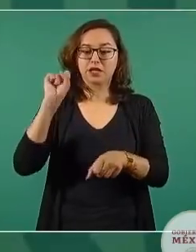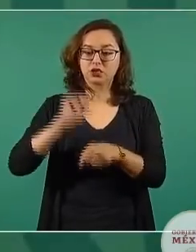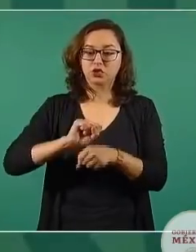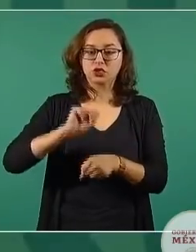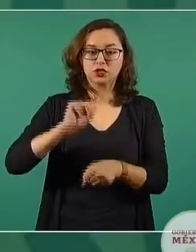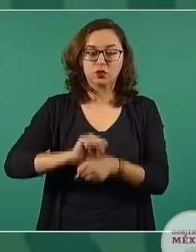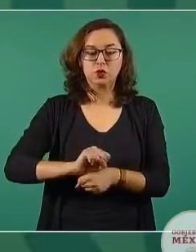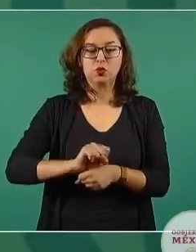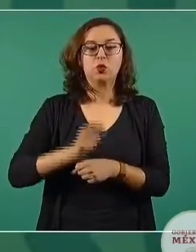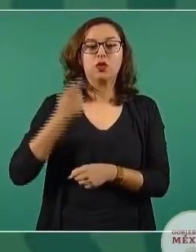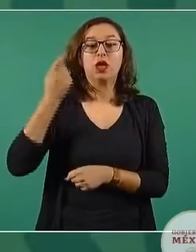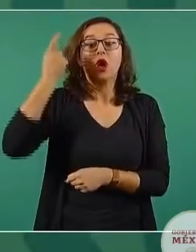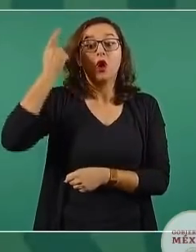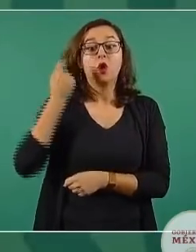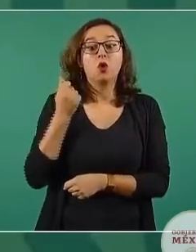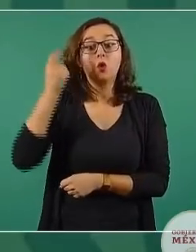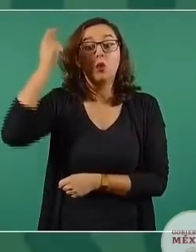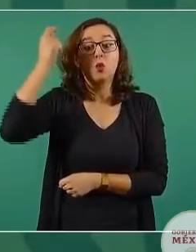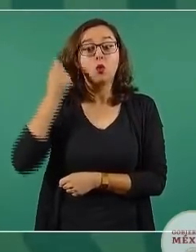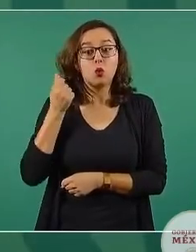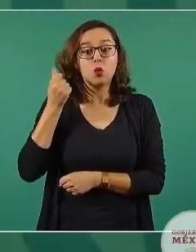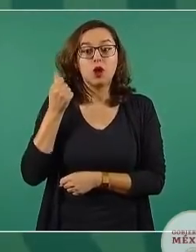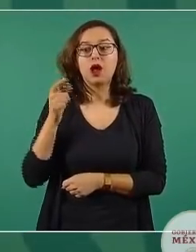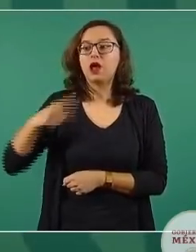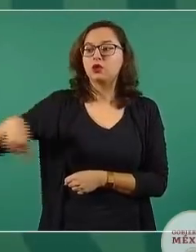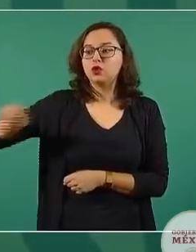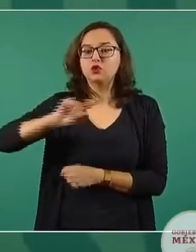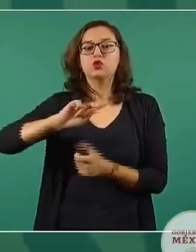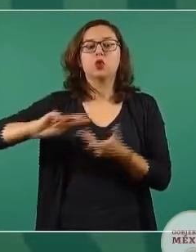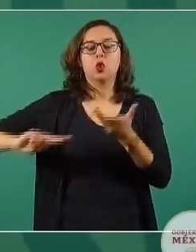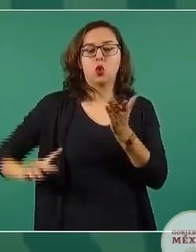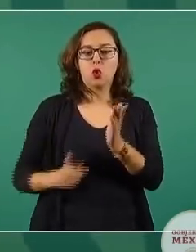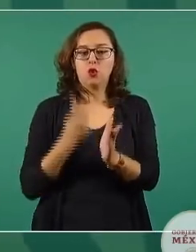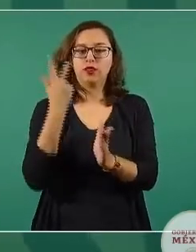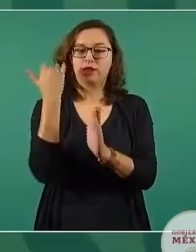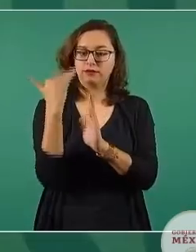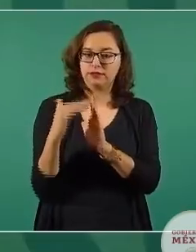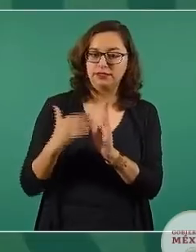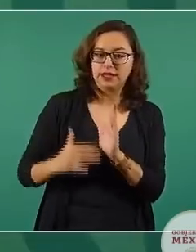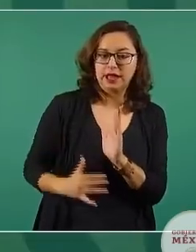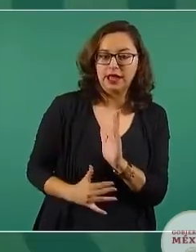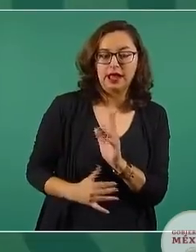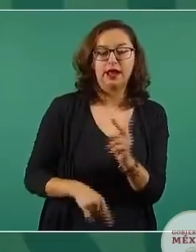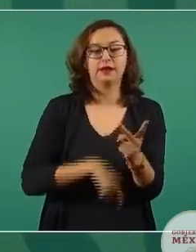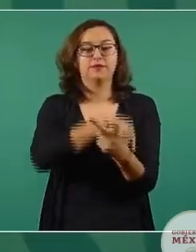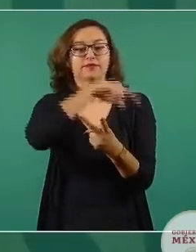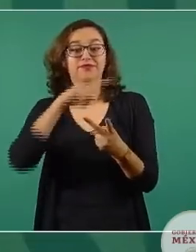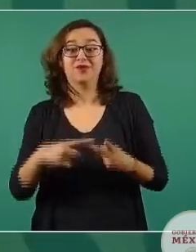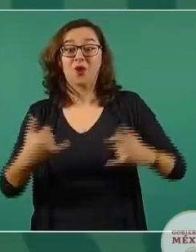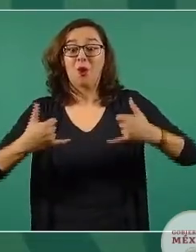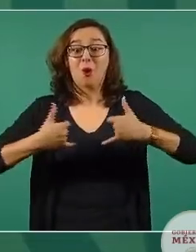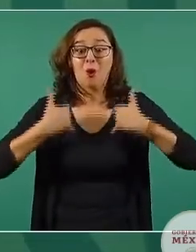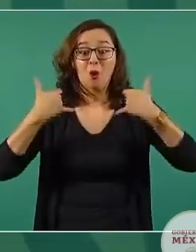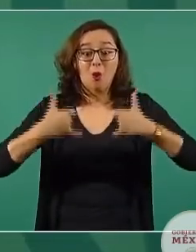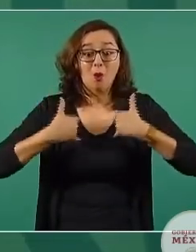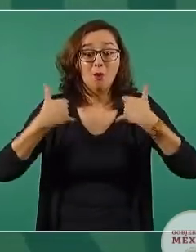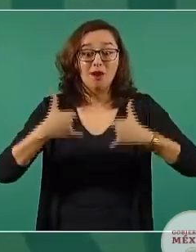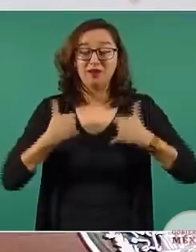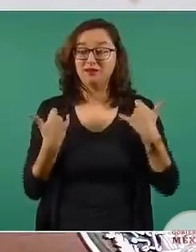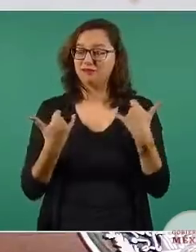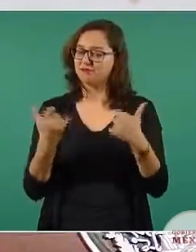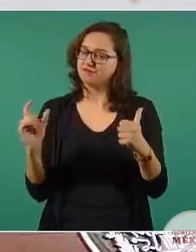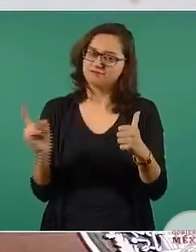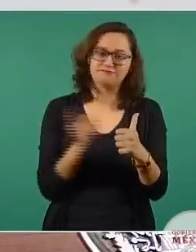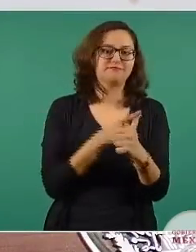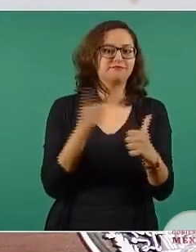leer en el ambiente que se ha creado en la República, privilegiamos jóvenes becarios por aquí y por allá, privilegiamos todas las